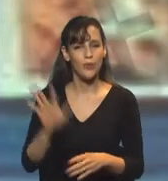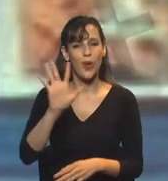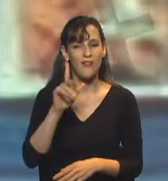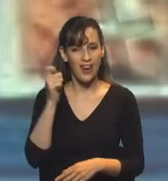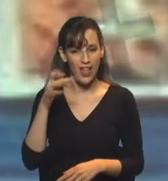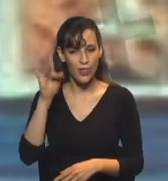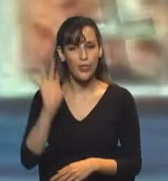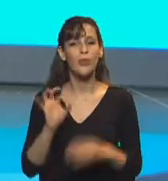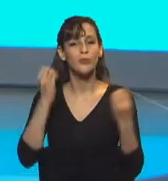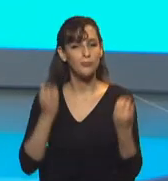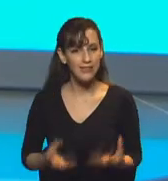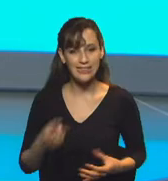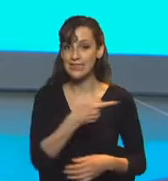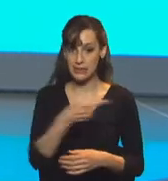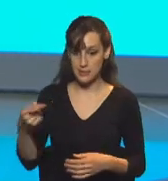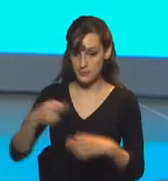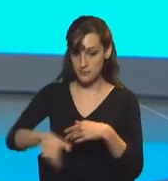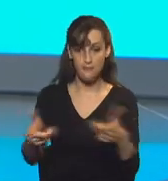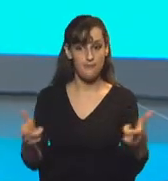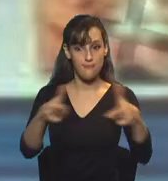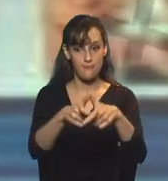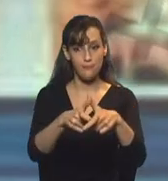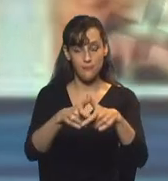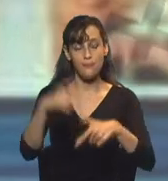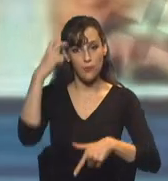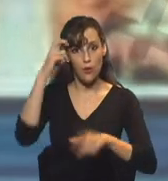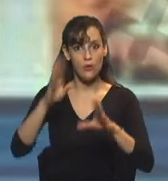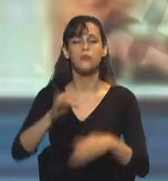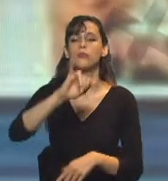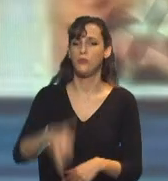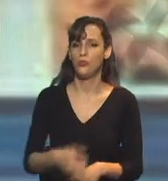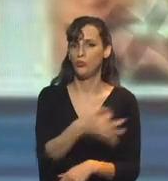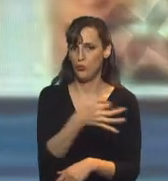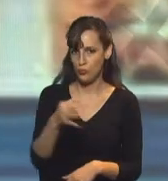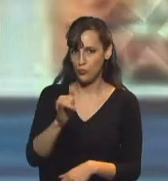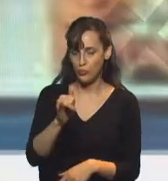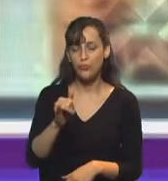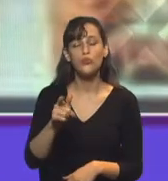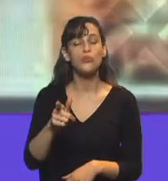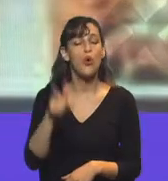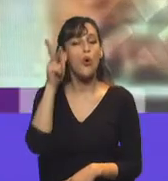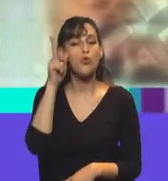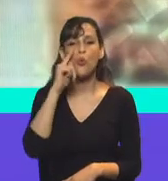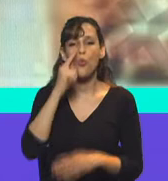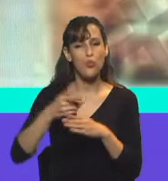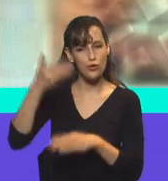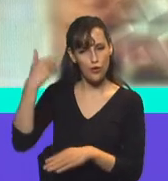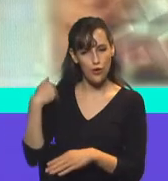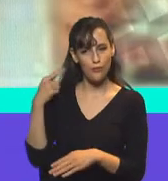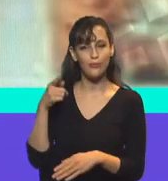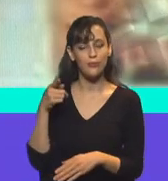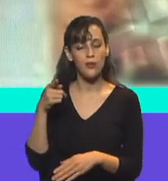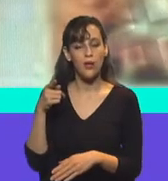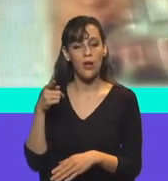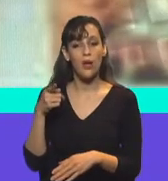retoma esta semana. Se retoma, ha sido una semana de mucha actividad, pero lo cierto es que los laboratorios, que el 8 de junio pasado, recordemos, han